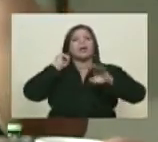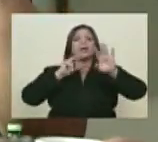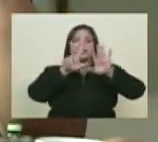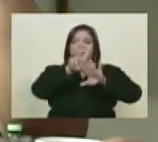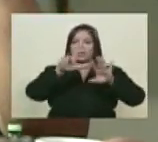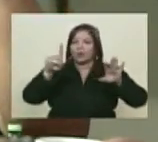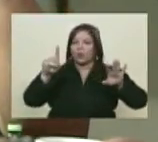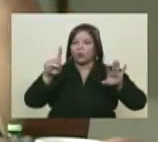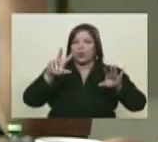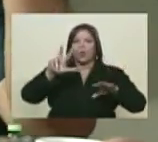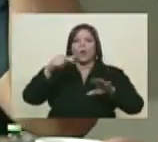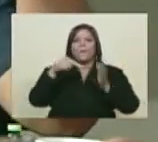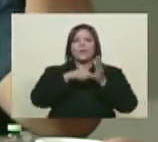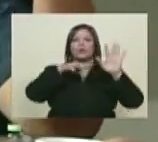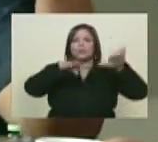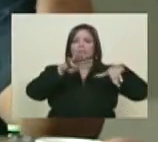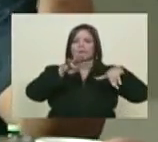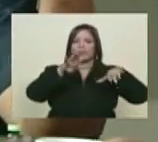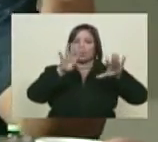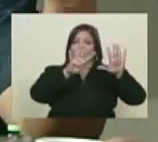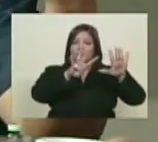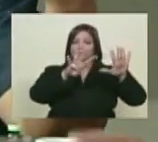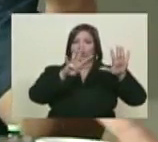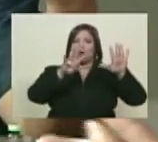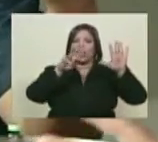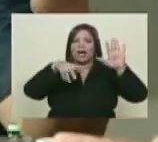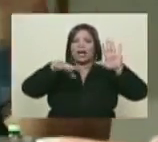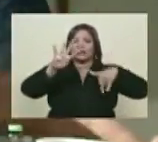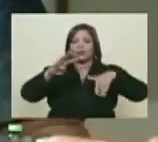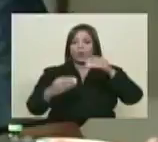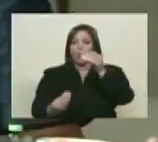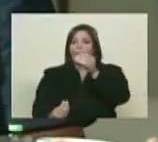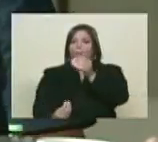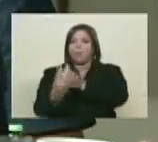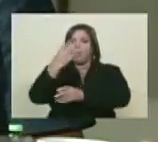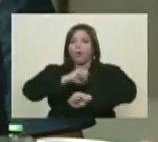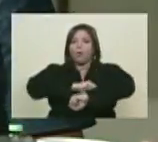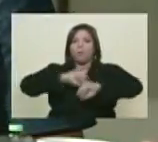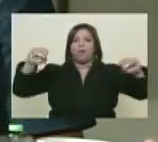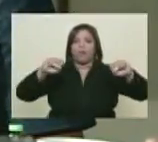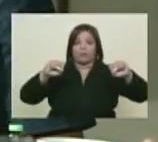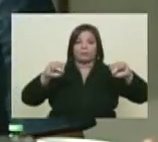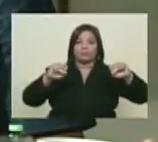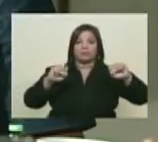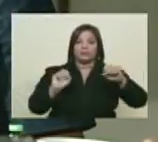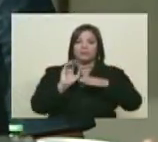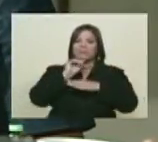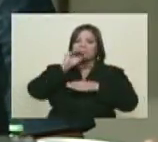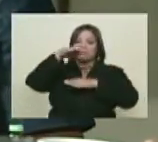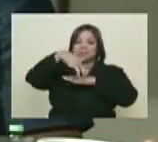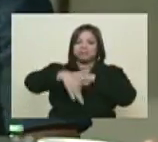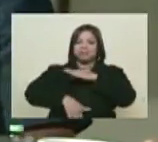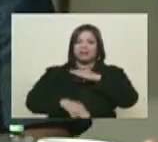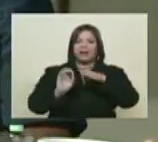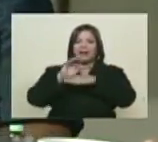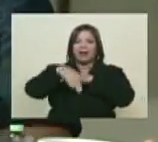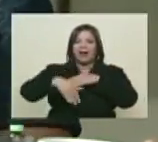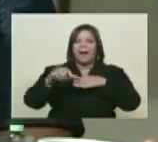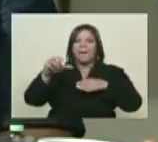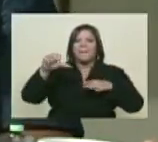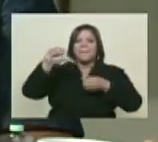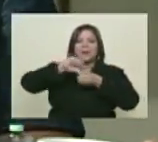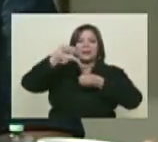de julio de 1914 cuando explota el pozo El Sumaque apenas a 60 metros